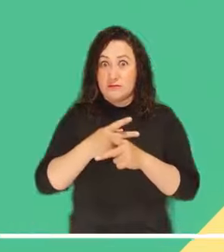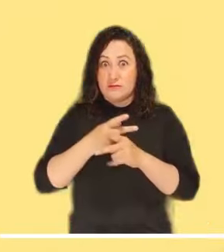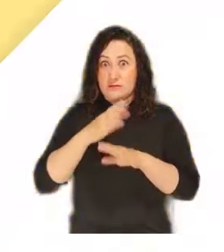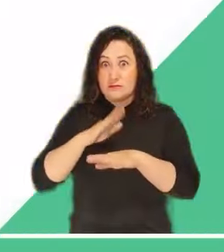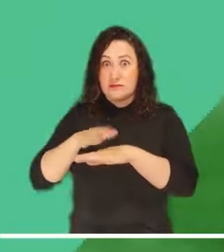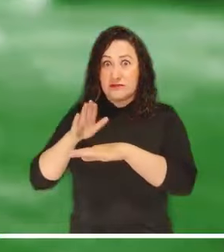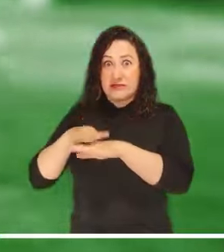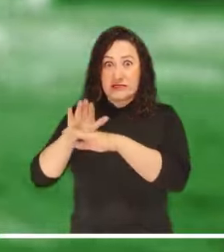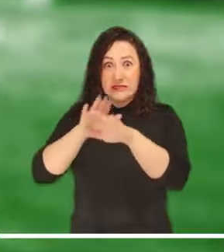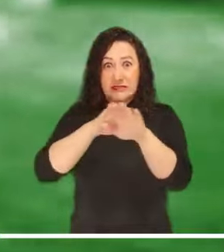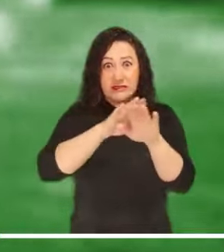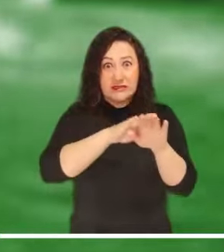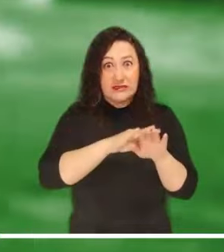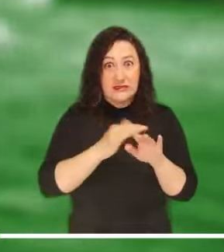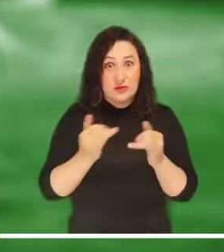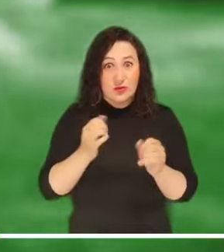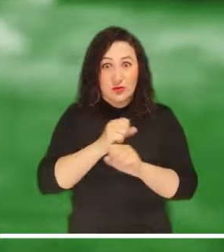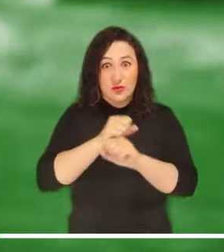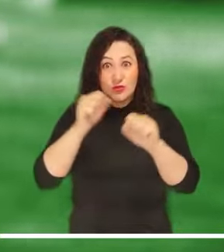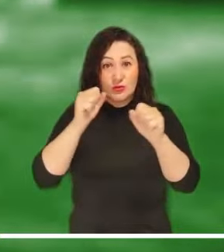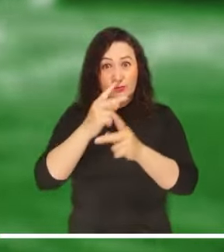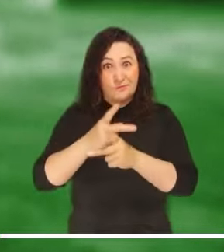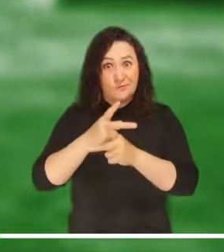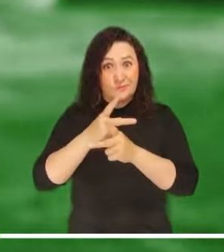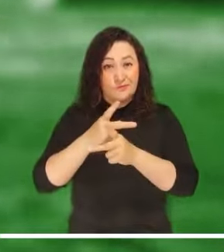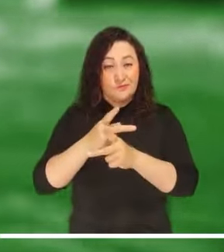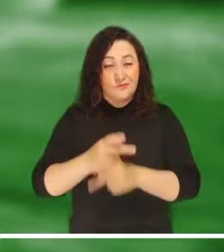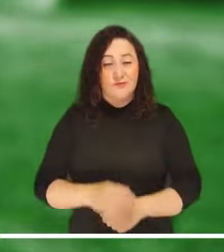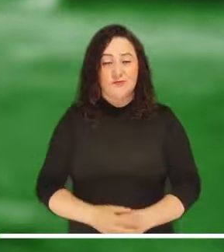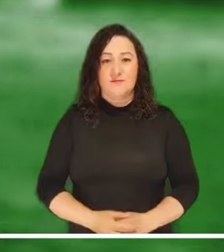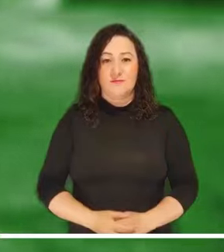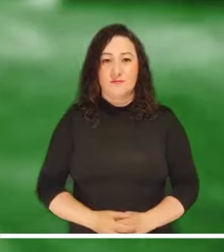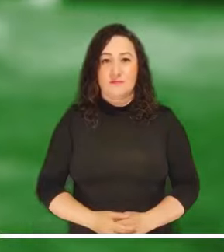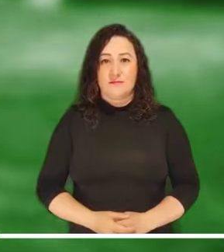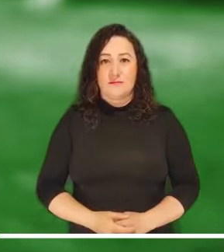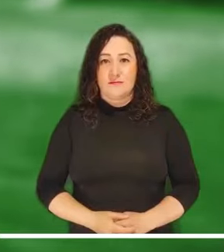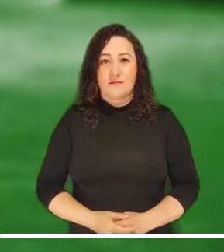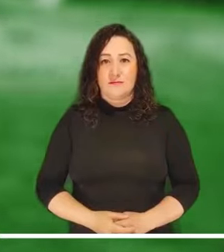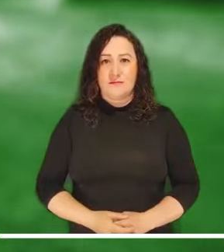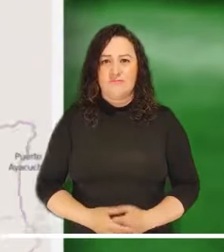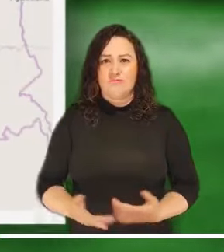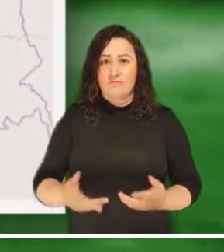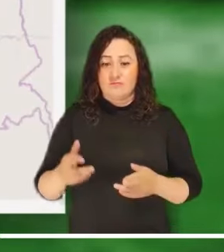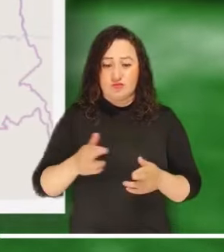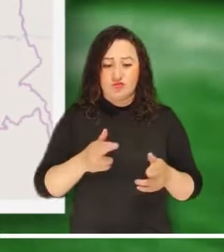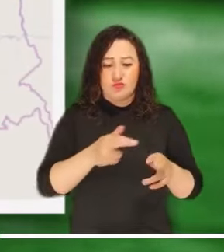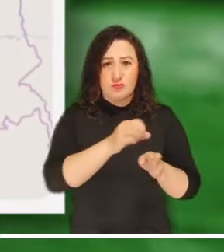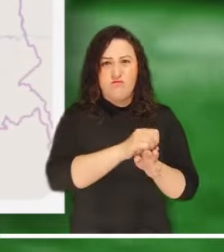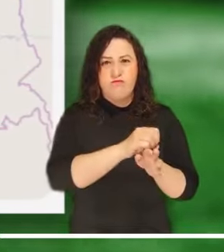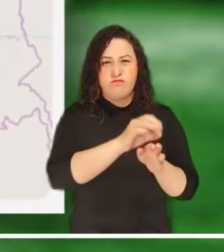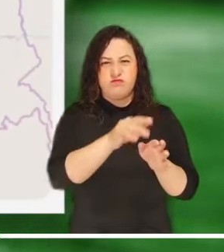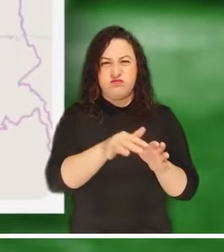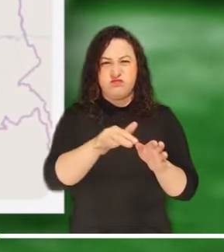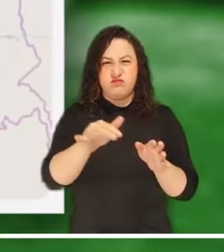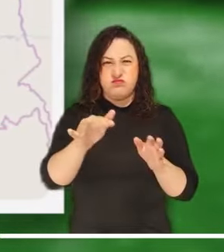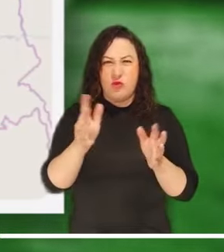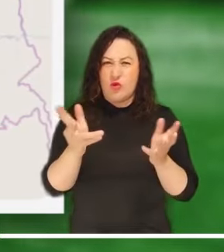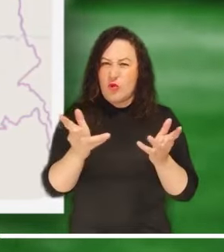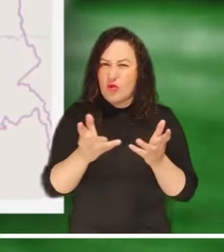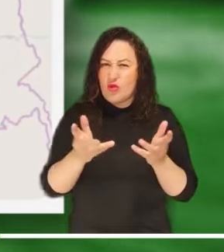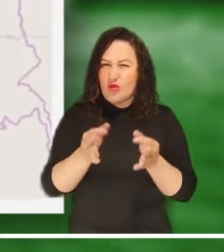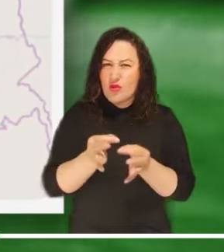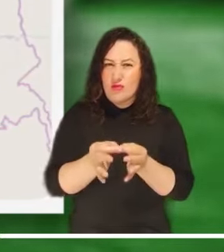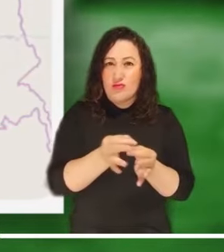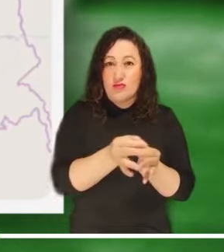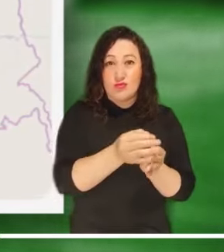Tenga presentes las principales alertas que permanecerán activas durante la mañana. Se reporta